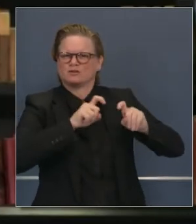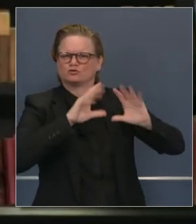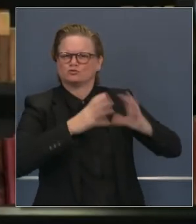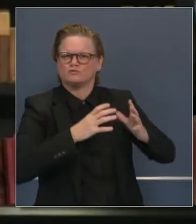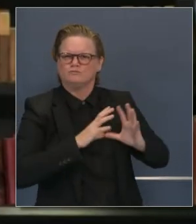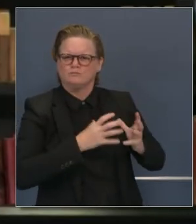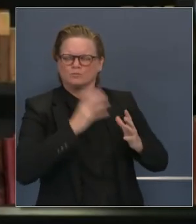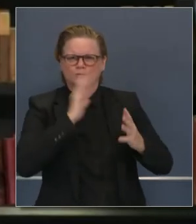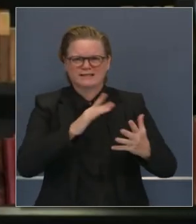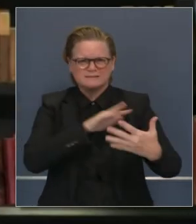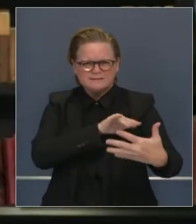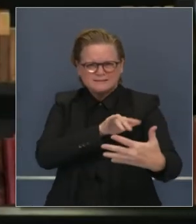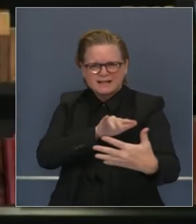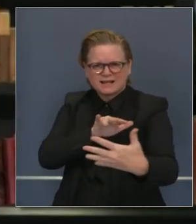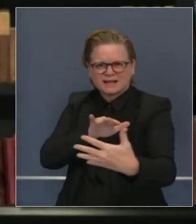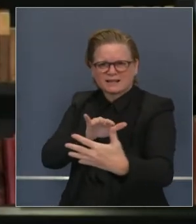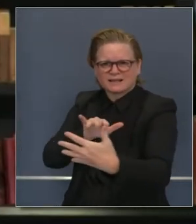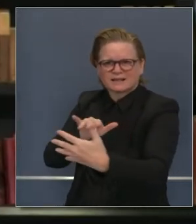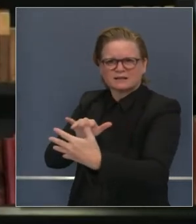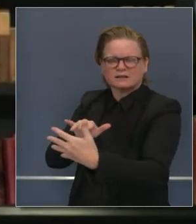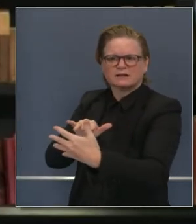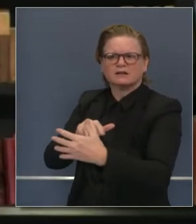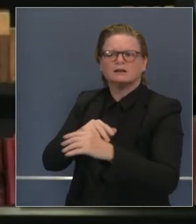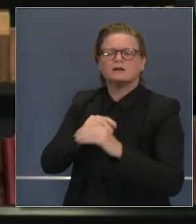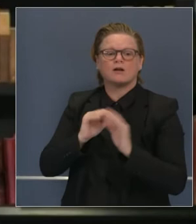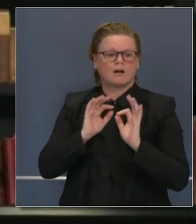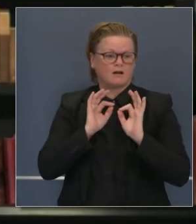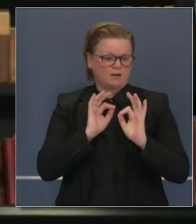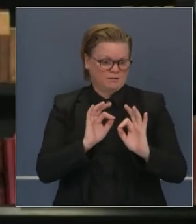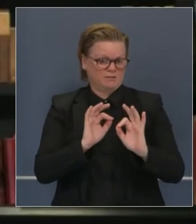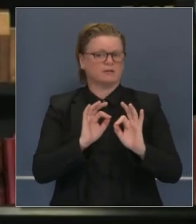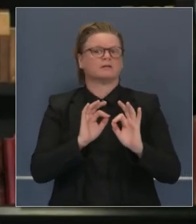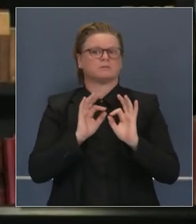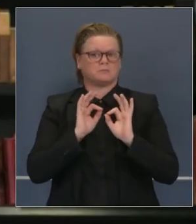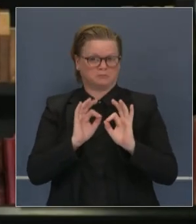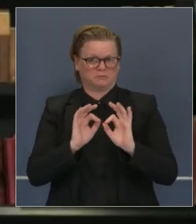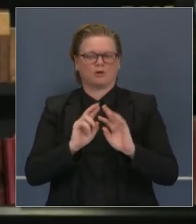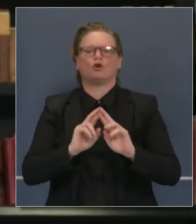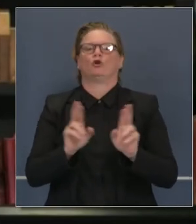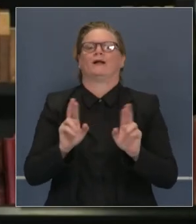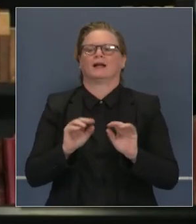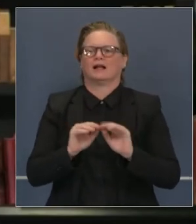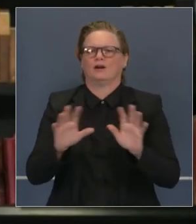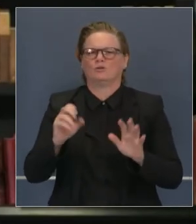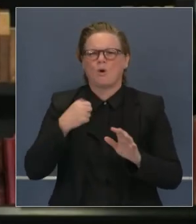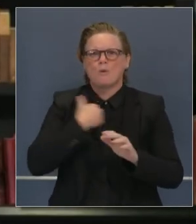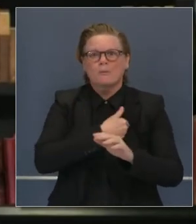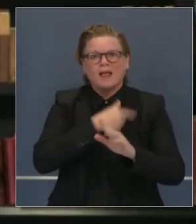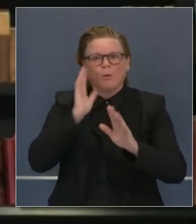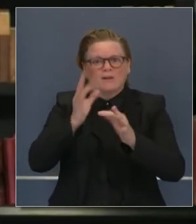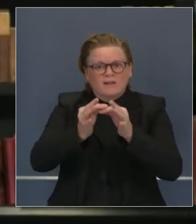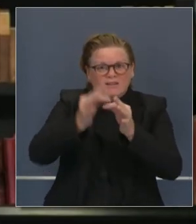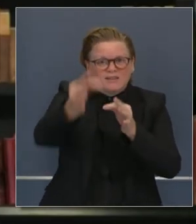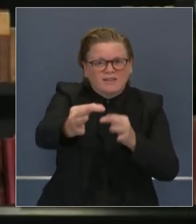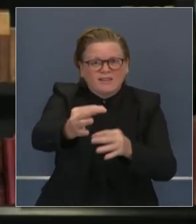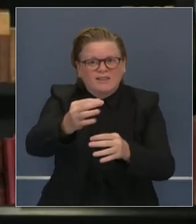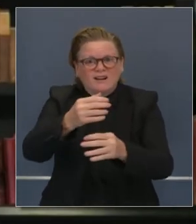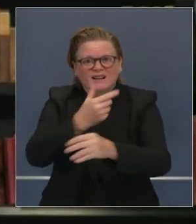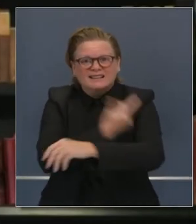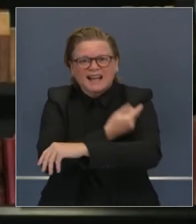certificarlo. Es para aumentar confianza y la velocidad para tomar decisiones. Esto no es para